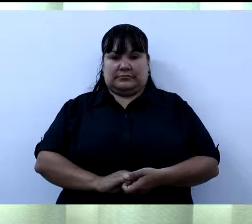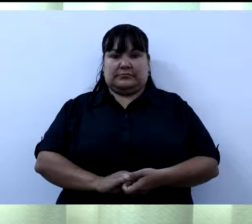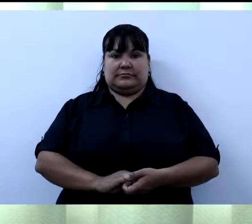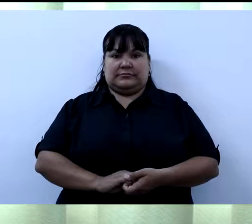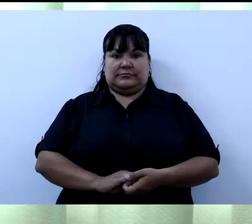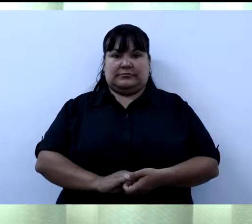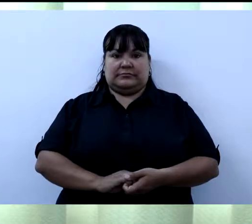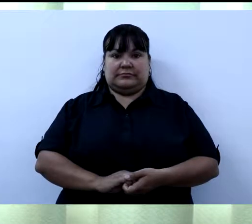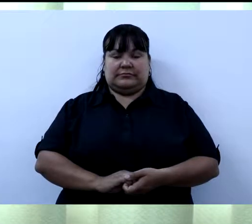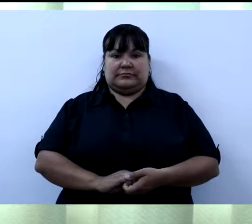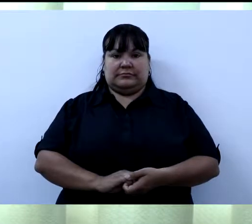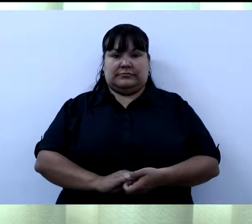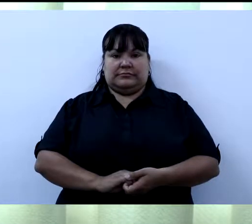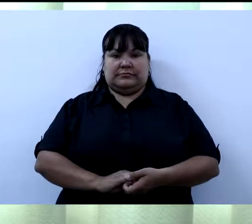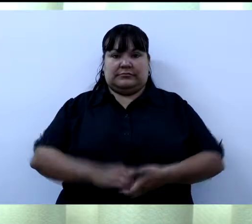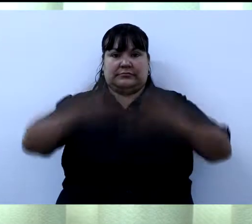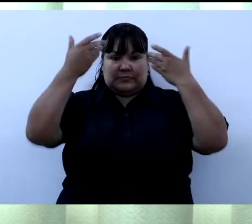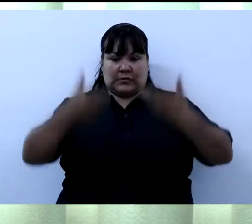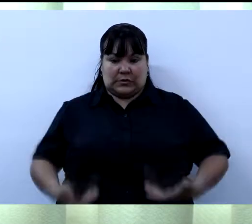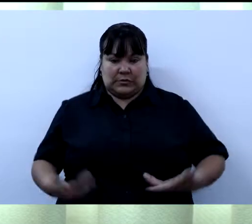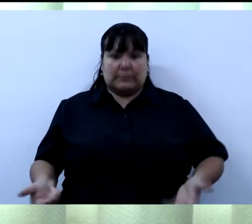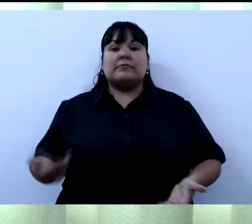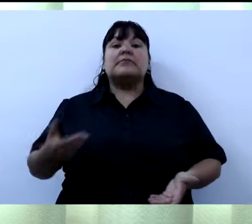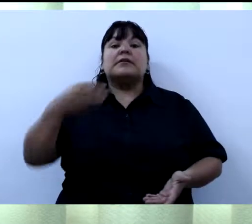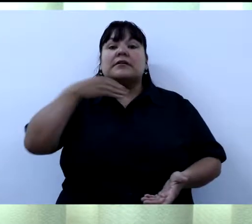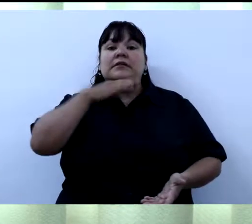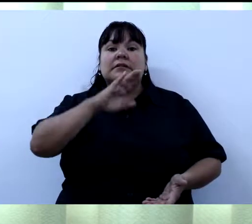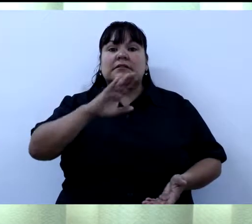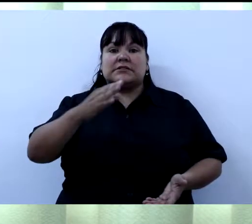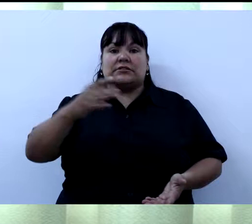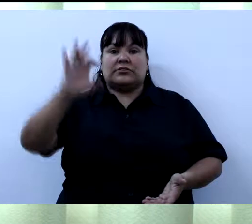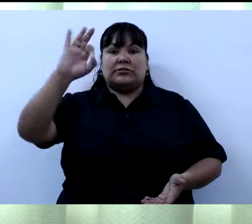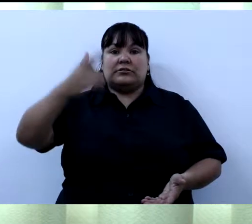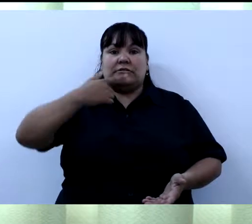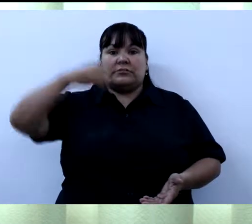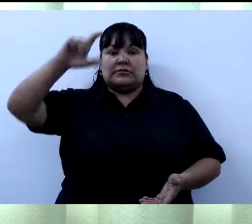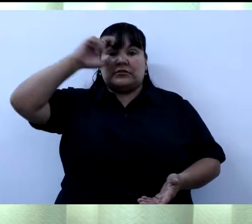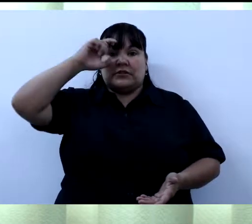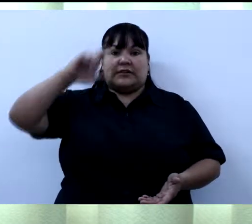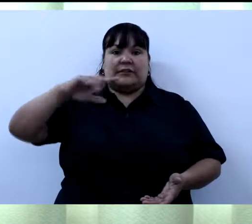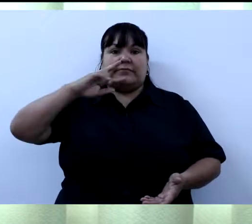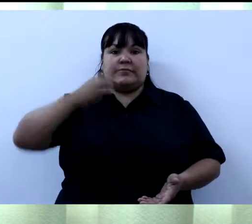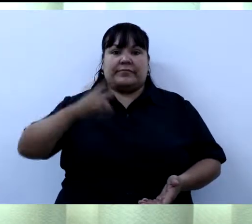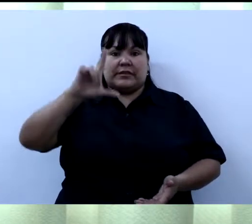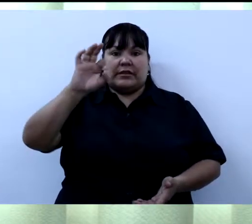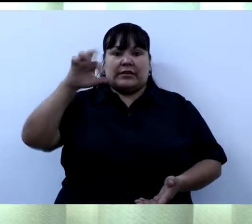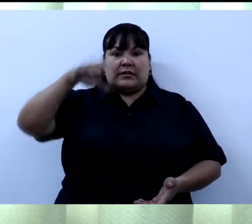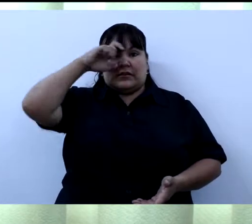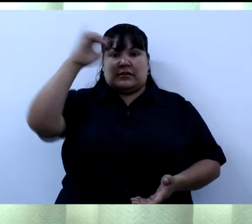Bueno, mi nombre es José Ignacio López, soy el actual Director General de Gestión Educativa.